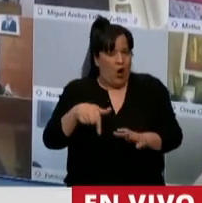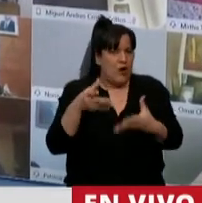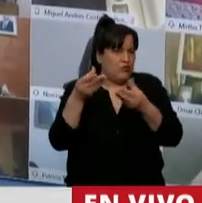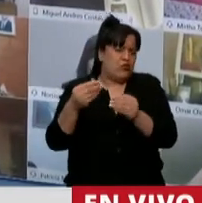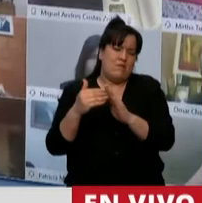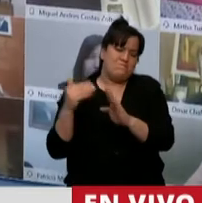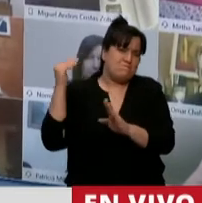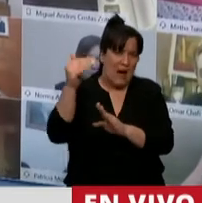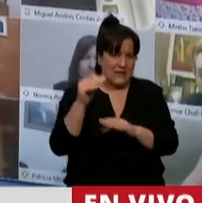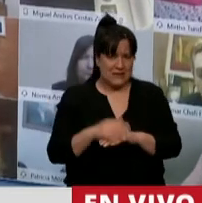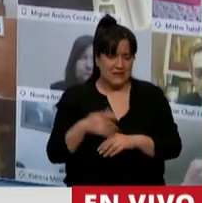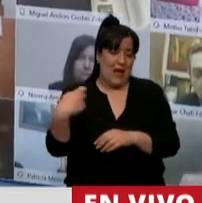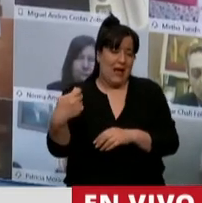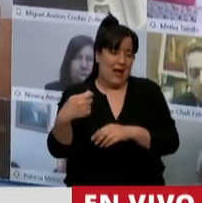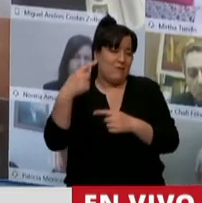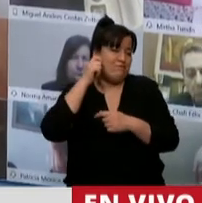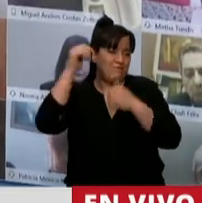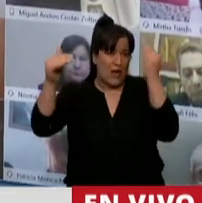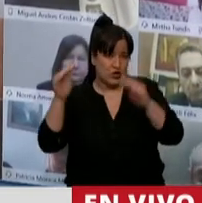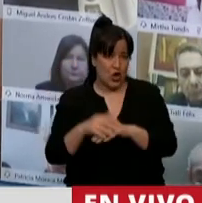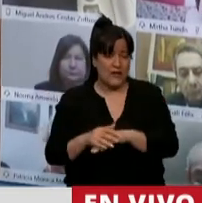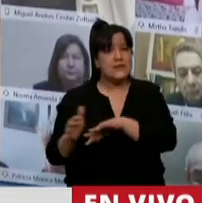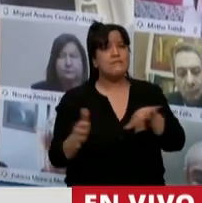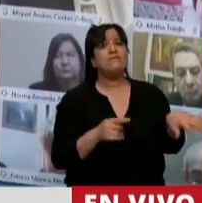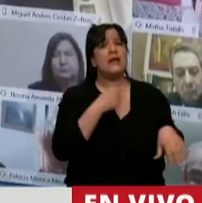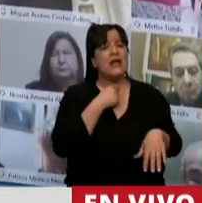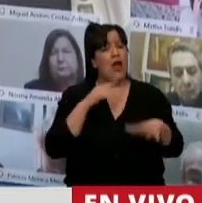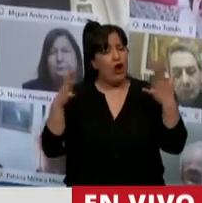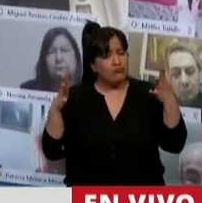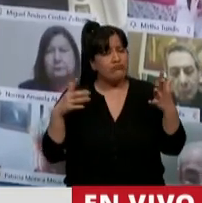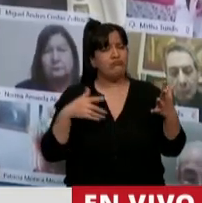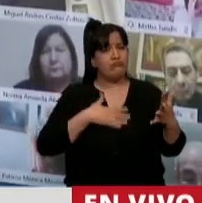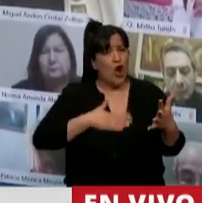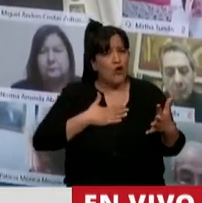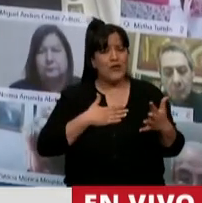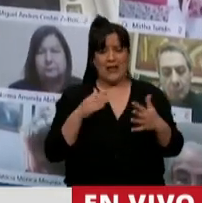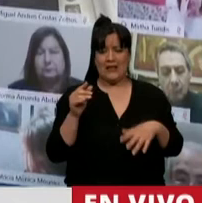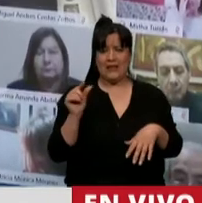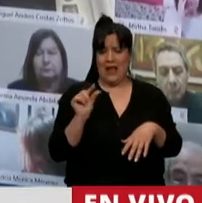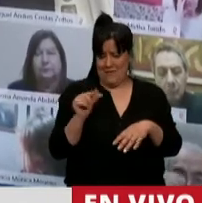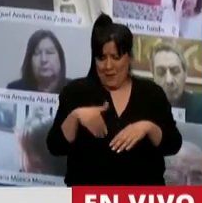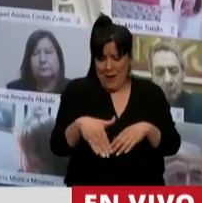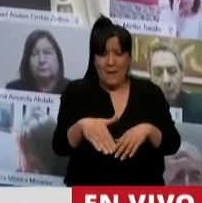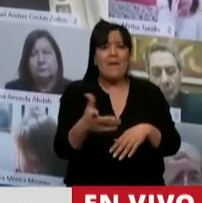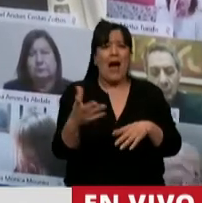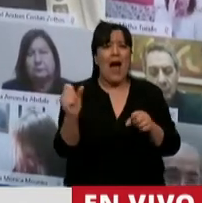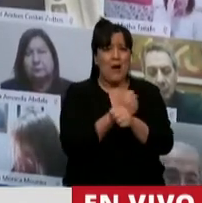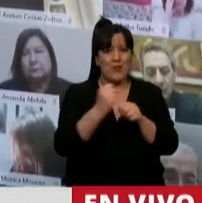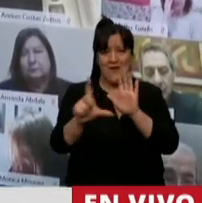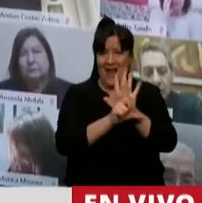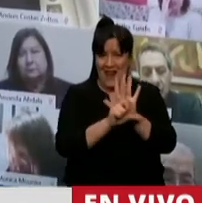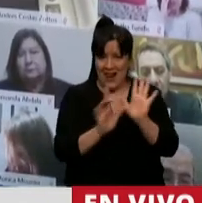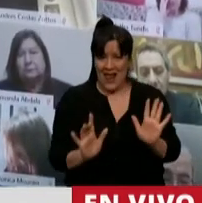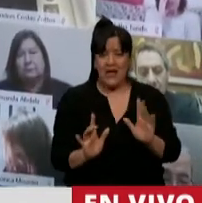quiero simplemente celebrar que podamos en poco tiempo, ya en unos minutos, poder aprobar esta